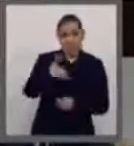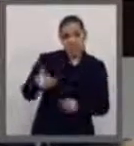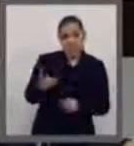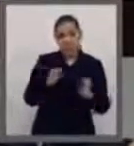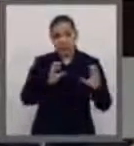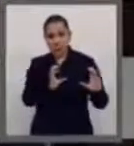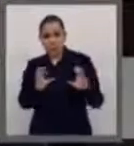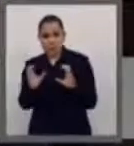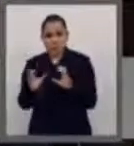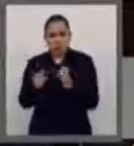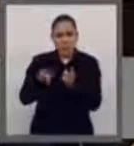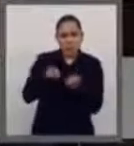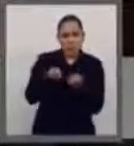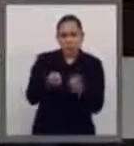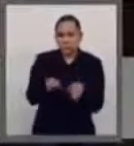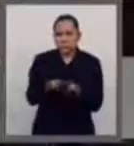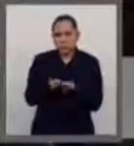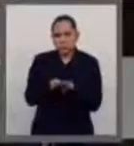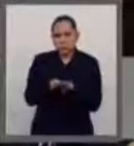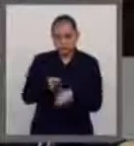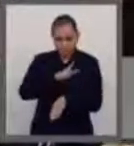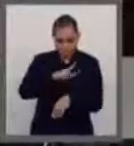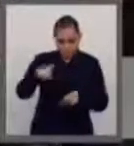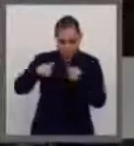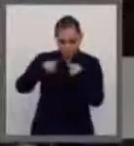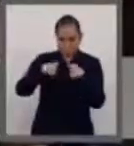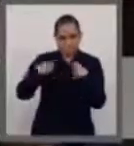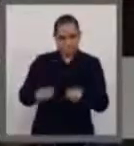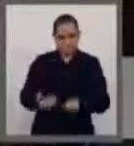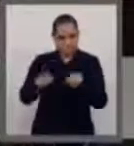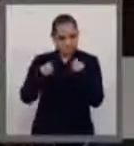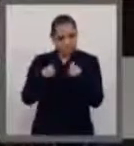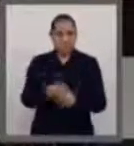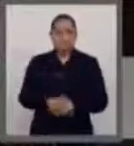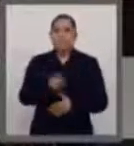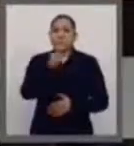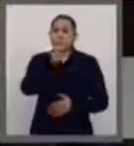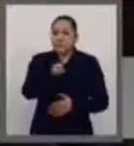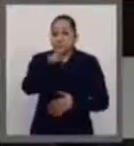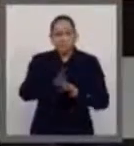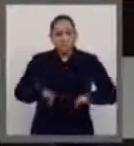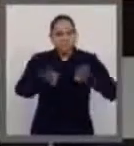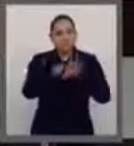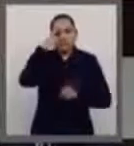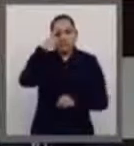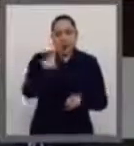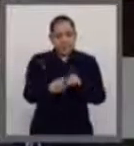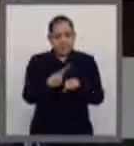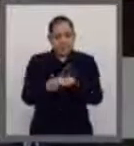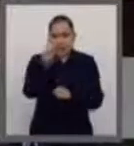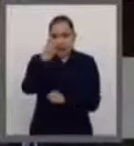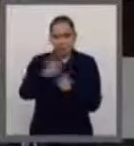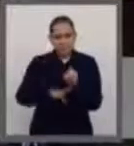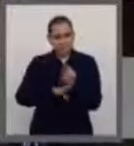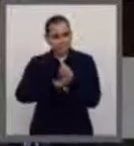atender esta enfermedad y sobre todo para prevenirla. Los equipos con los